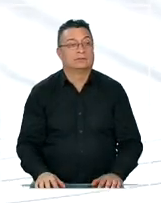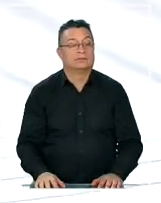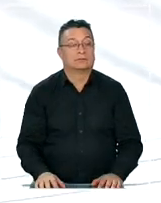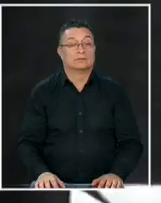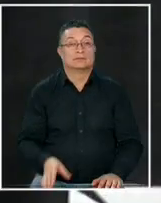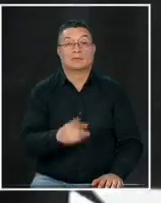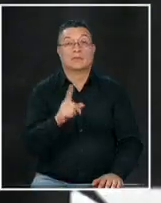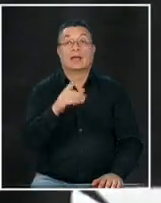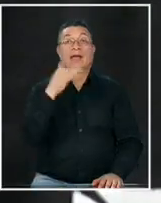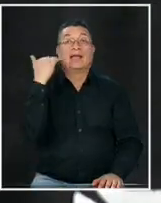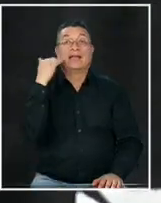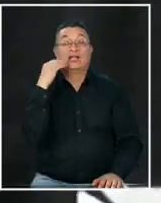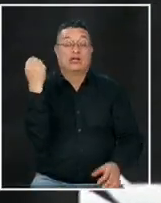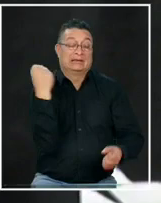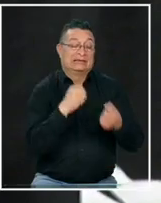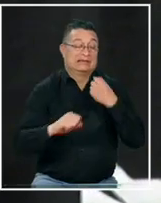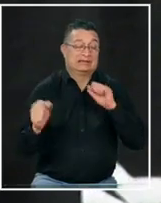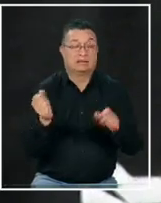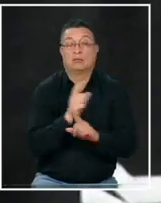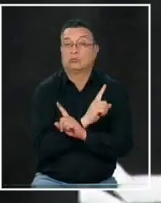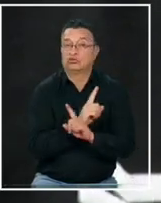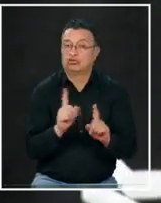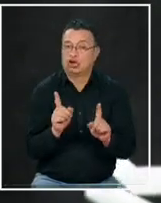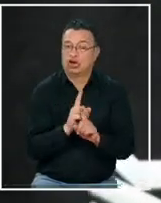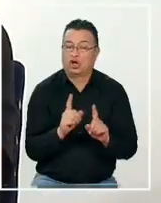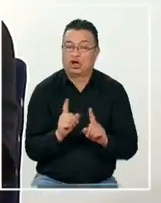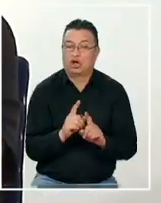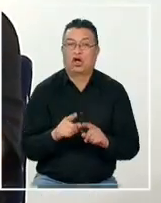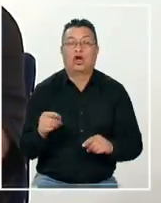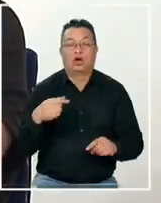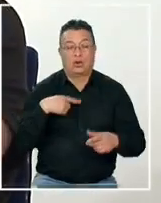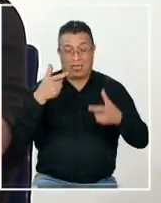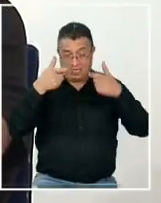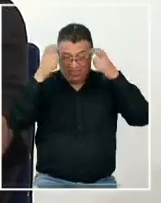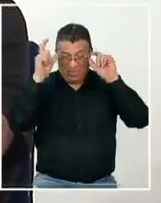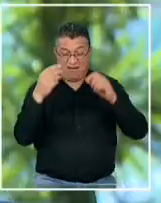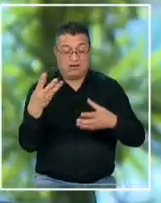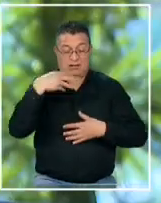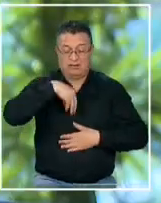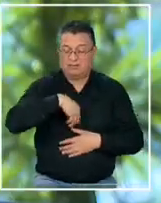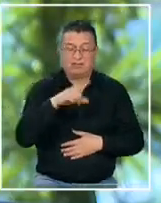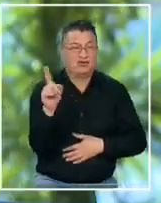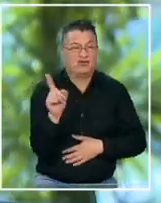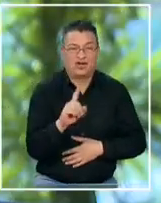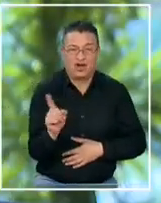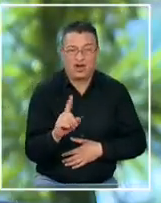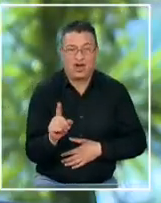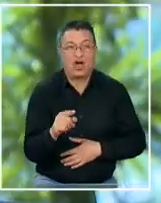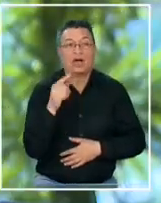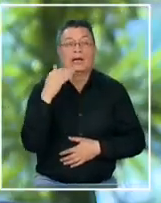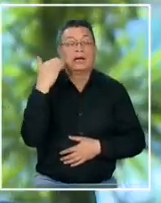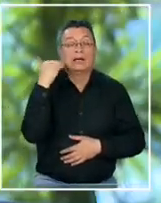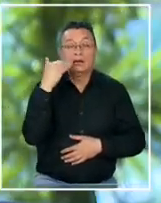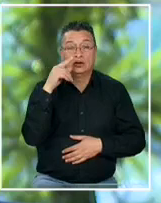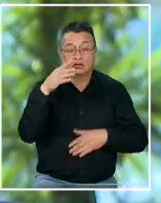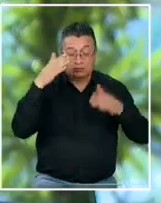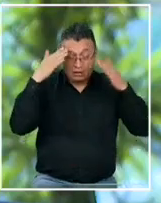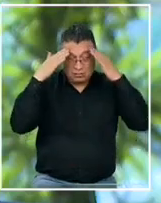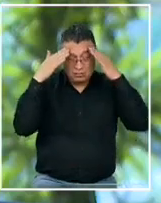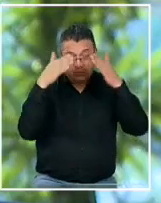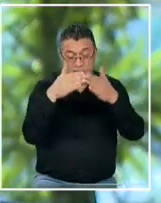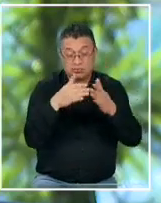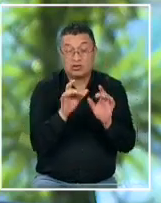no son niños malcriados no son niños endemoniados no son niños con una condición que hay que